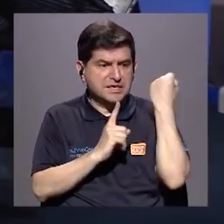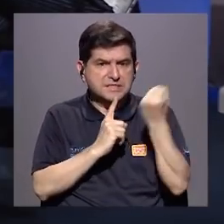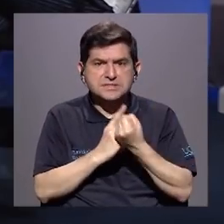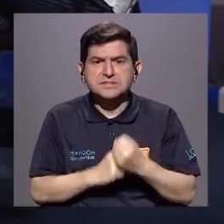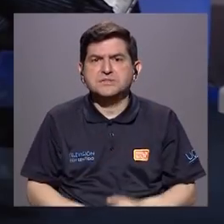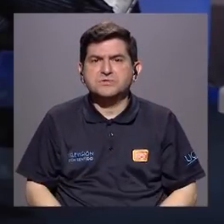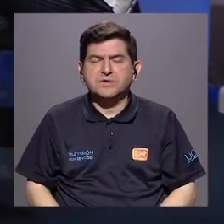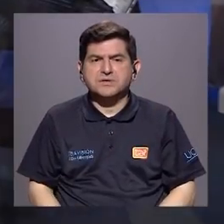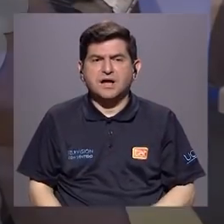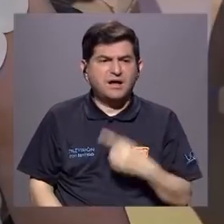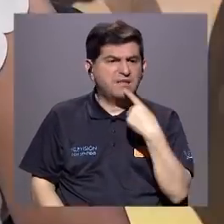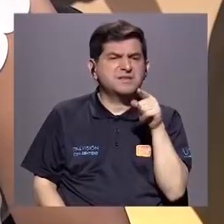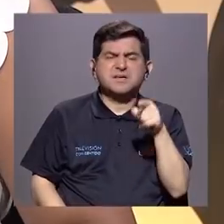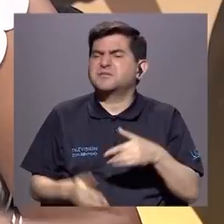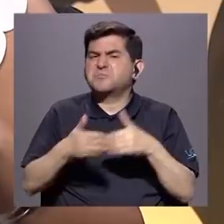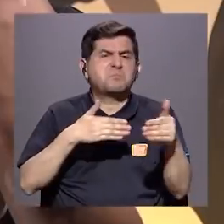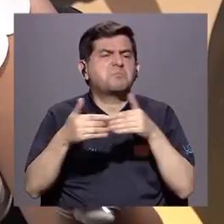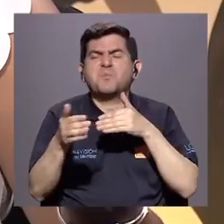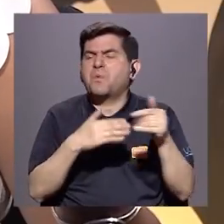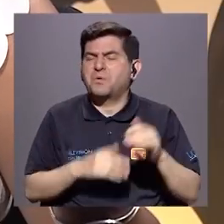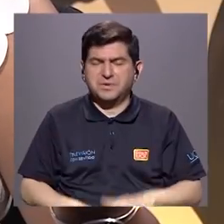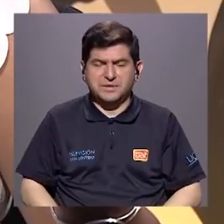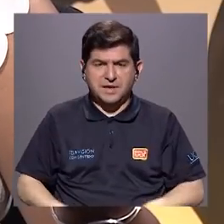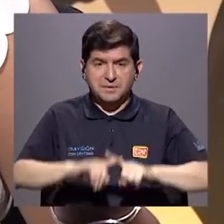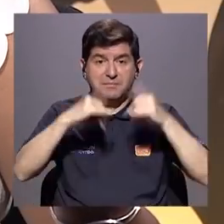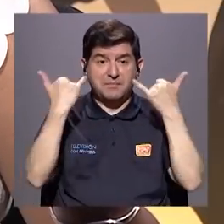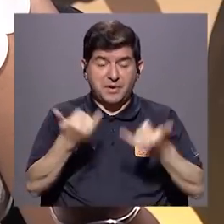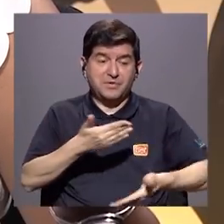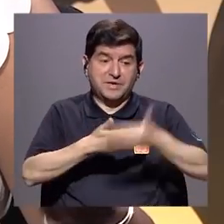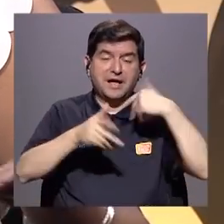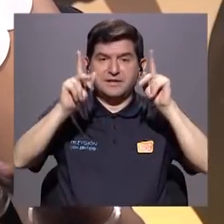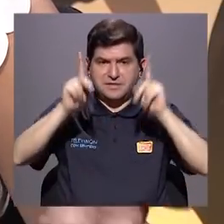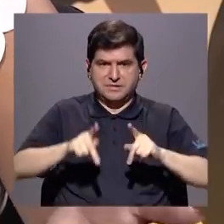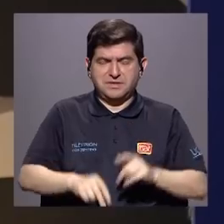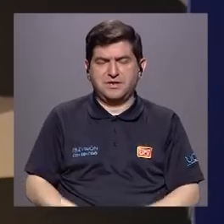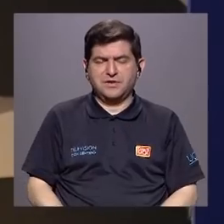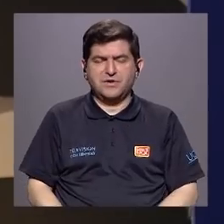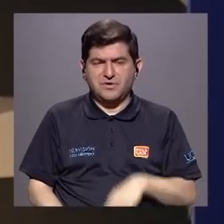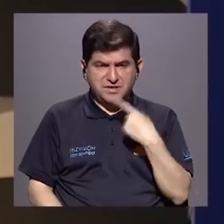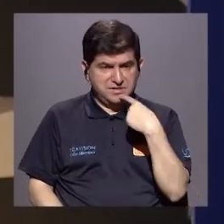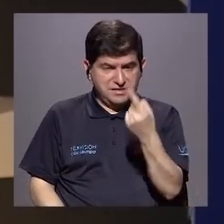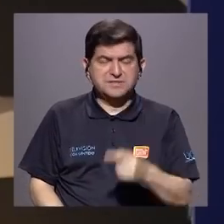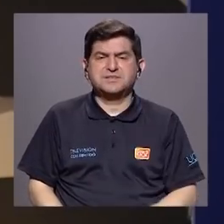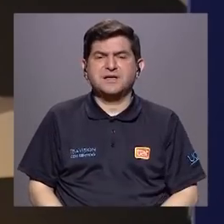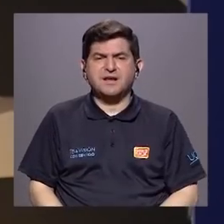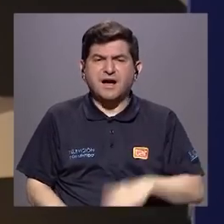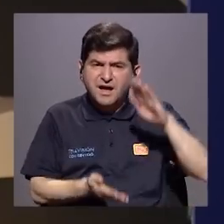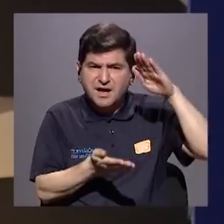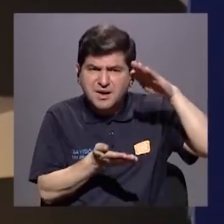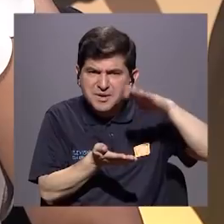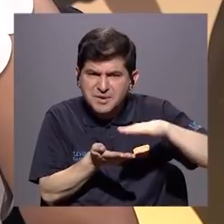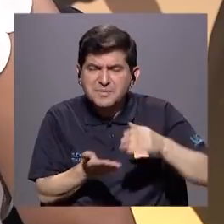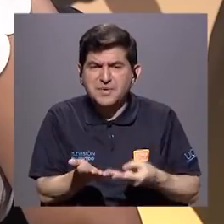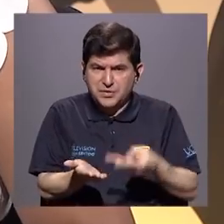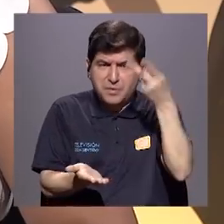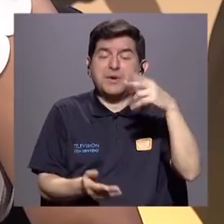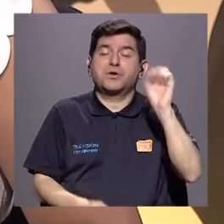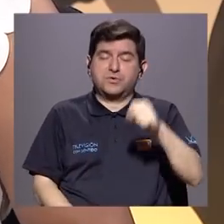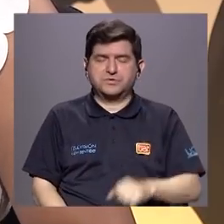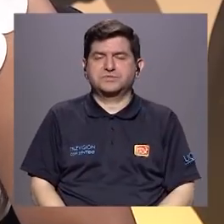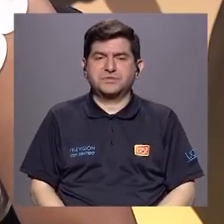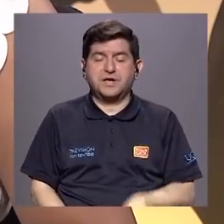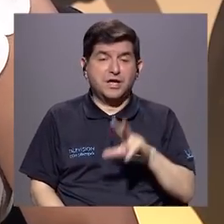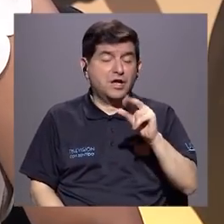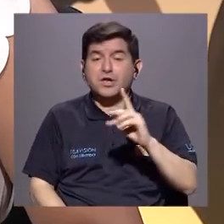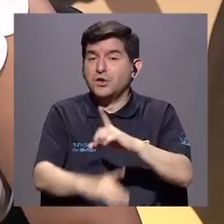de bullying, lo que le estamos diciendo es que esto no es nada. Pero eso ya se lo dijeron quienes lo bulliaban. Se está minimizando la situación. Seguimos dejándolo en indefensión también. Entonces valga